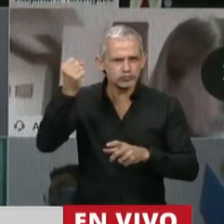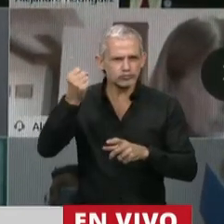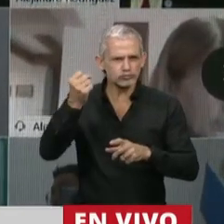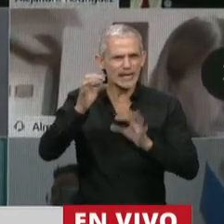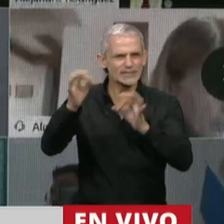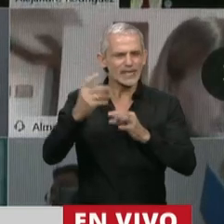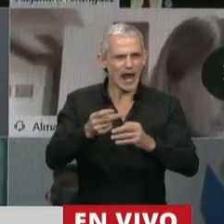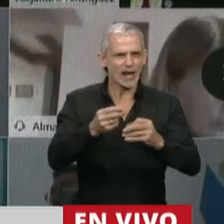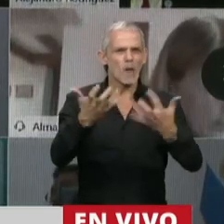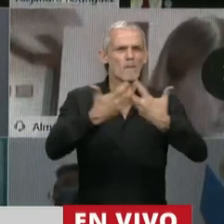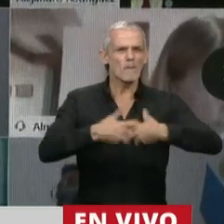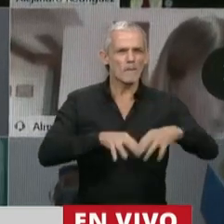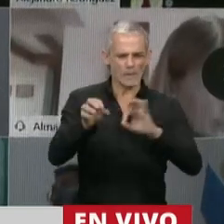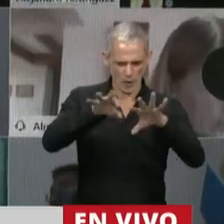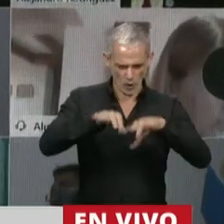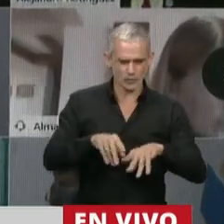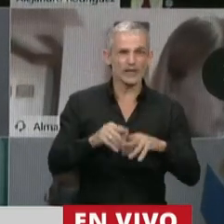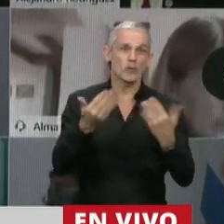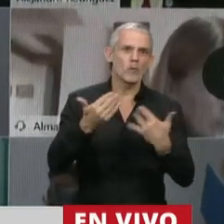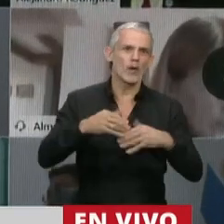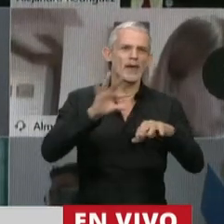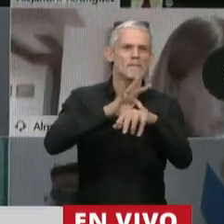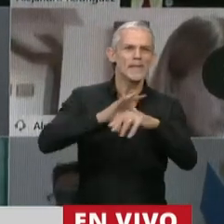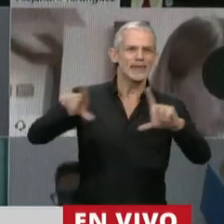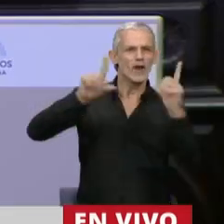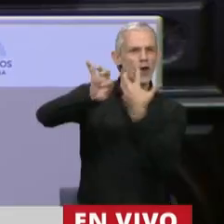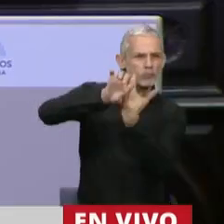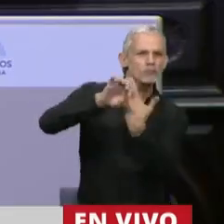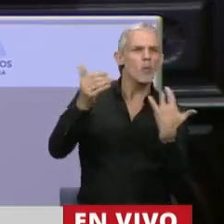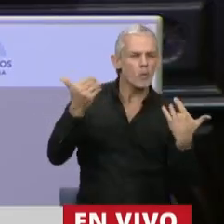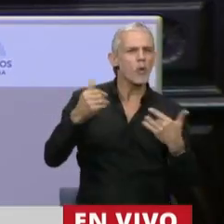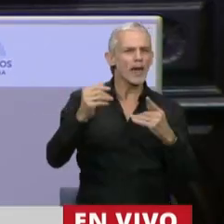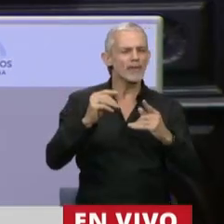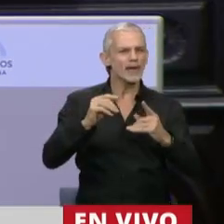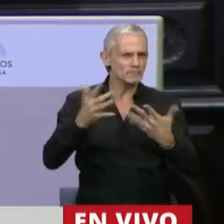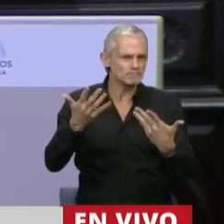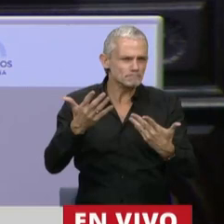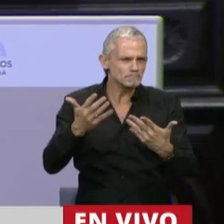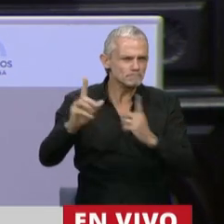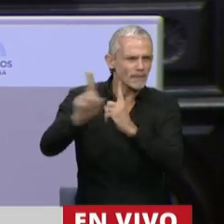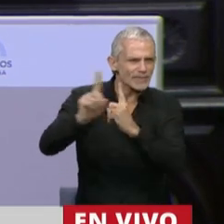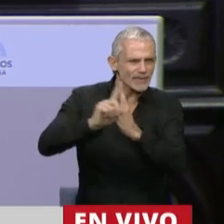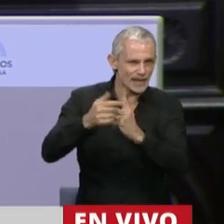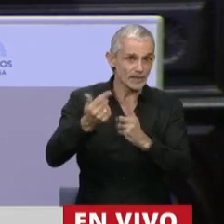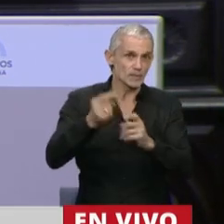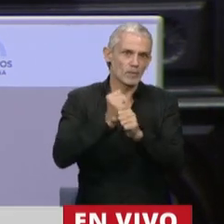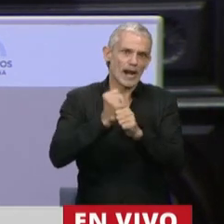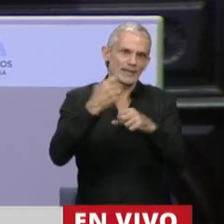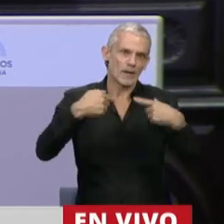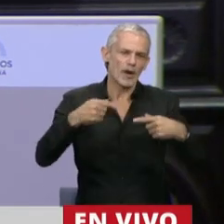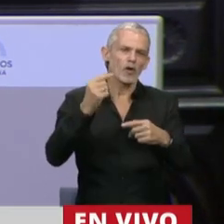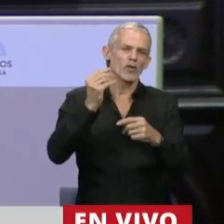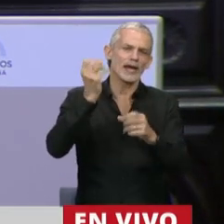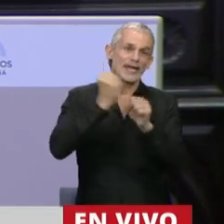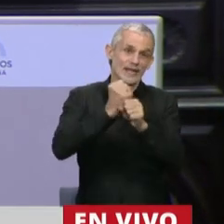que permite la teleasistencia y en este punto quiero destacar lo que significa esto para los trabajadores y trabajadoras de